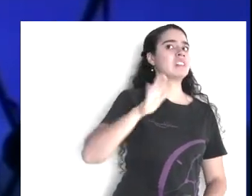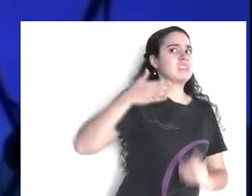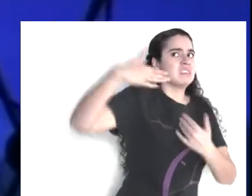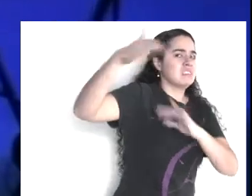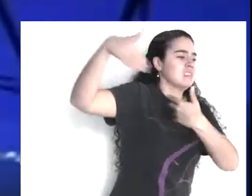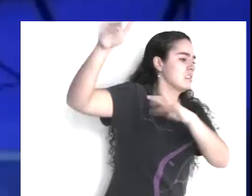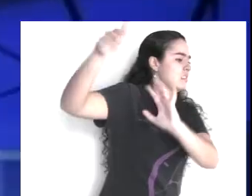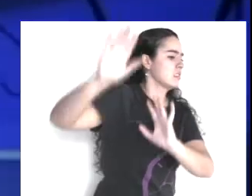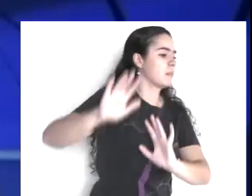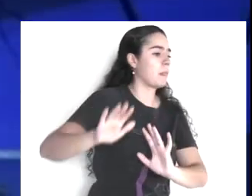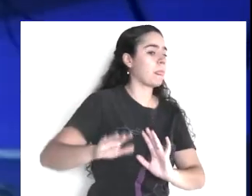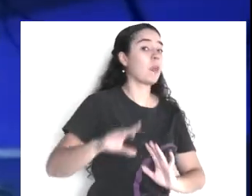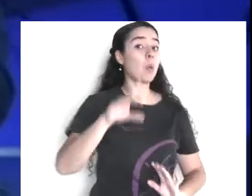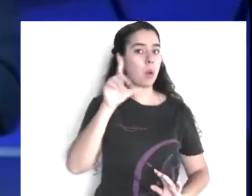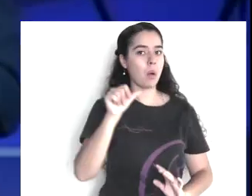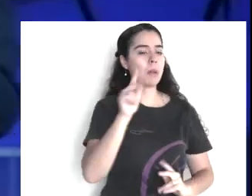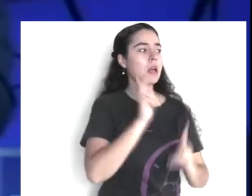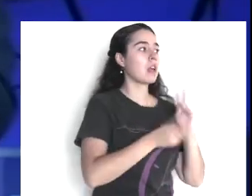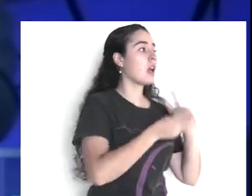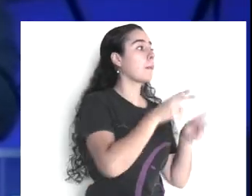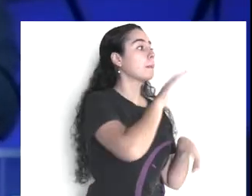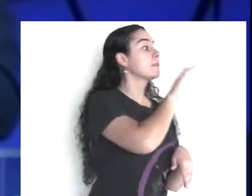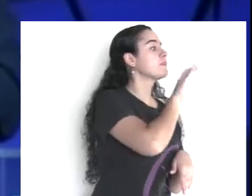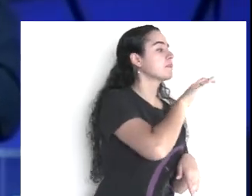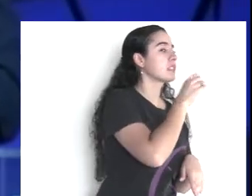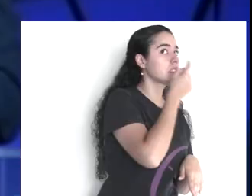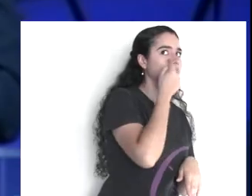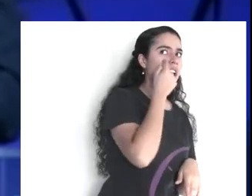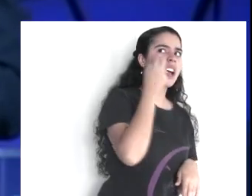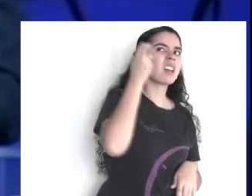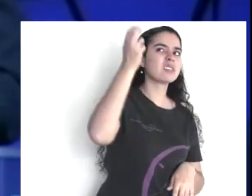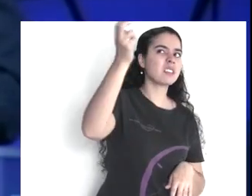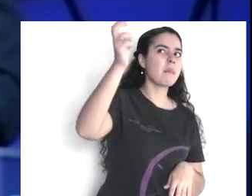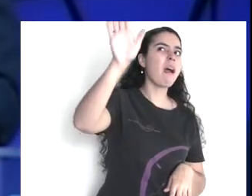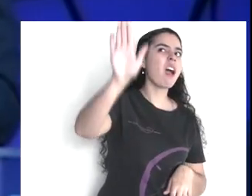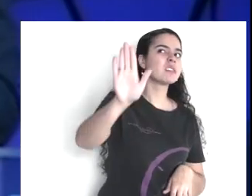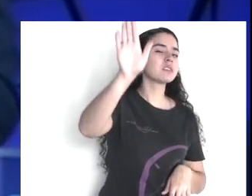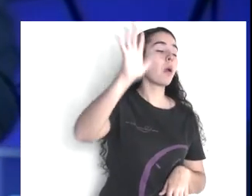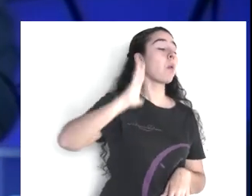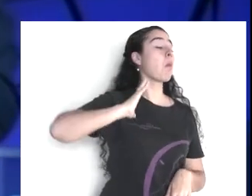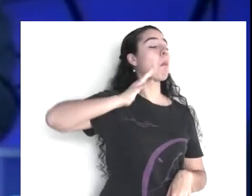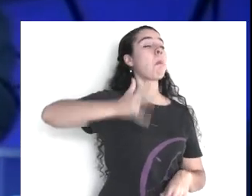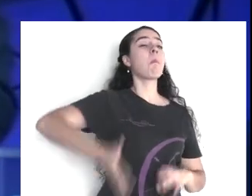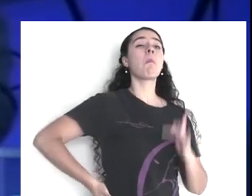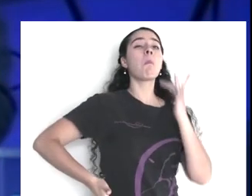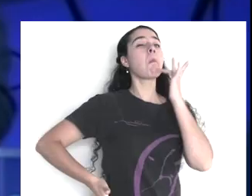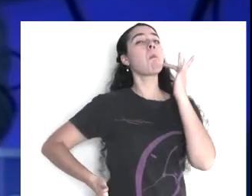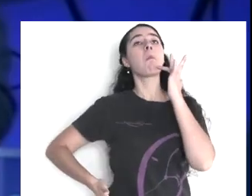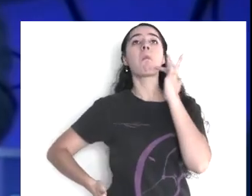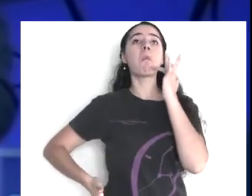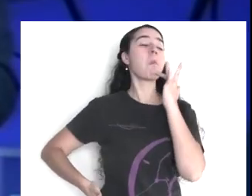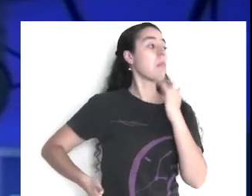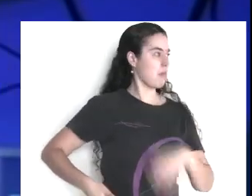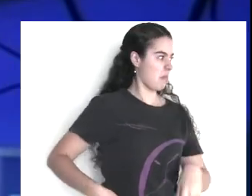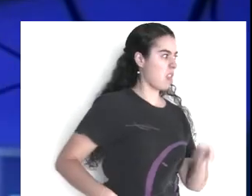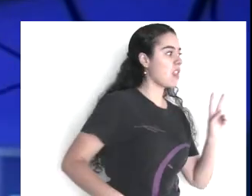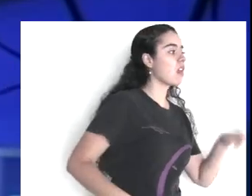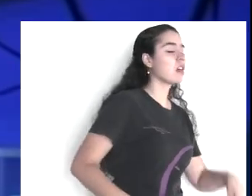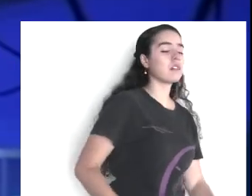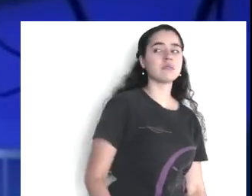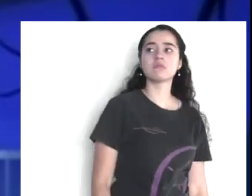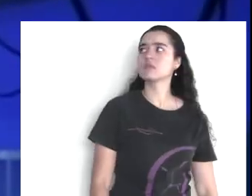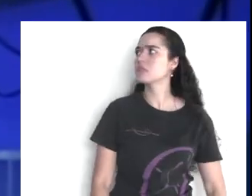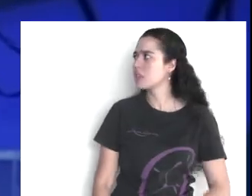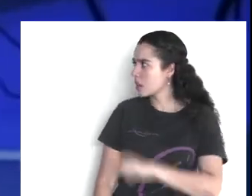estamos con algún amigo, y le comentamos, oye, fíjate, ese que va allí, ese es bien orgulloso, ¿de veras?